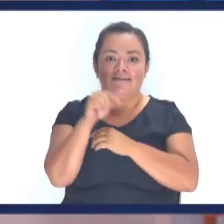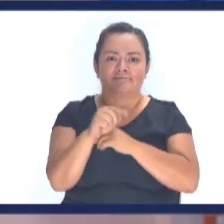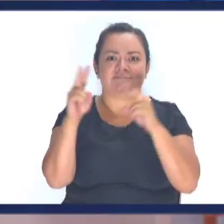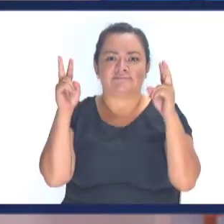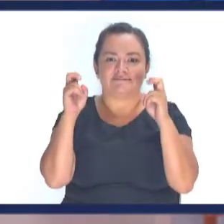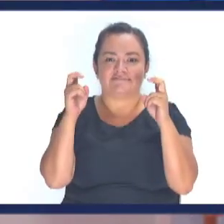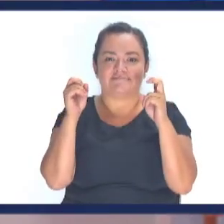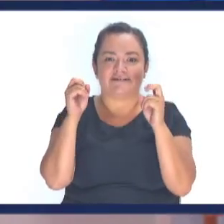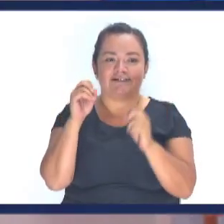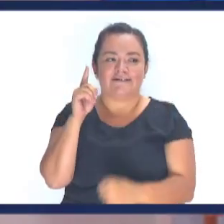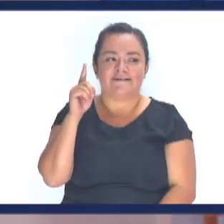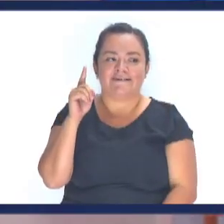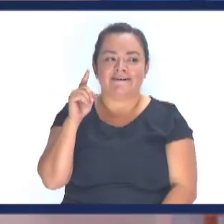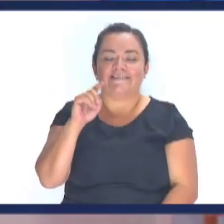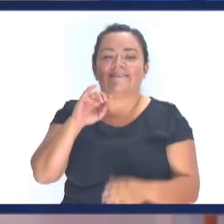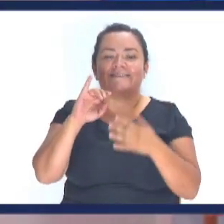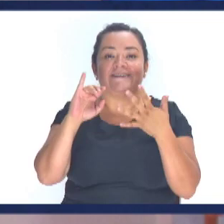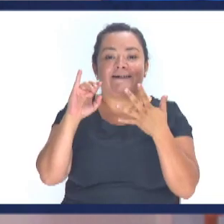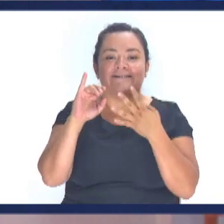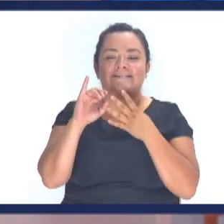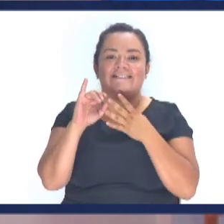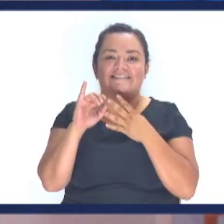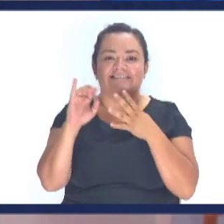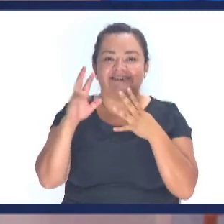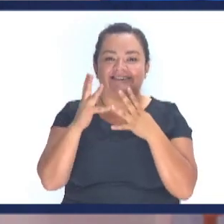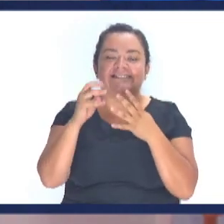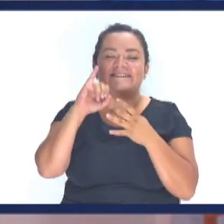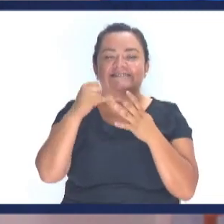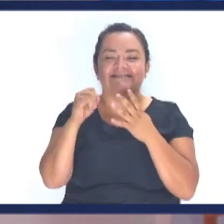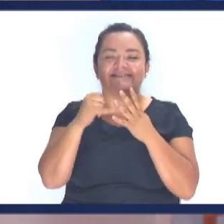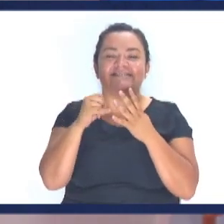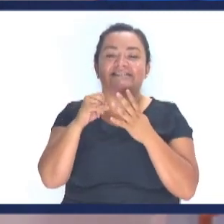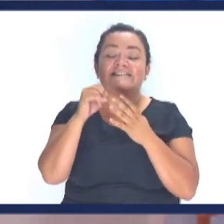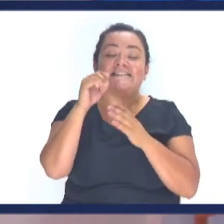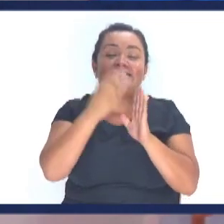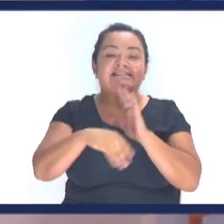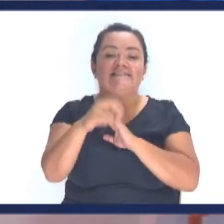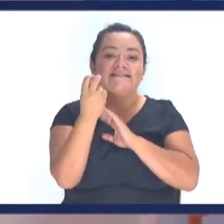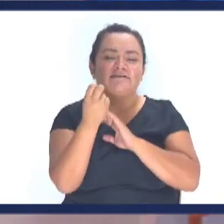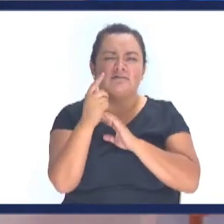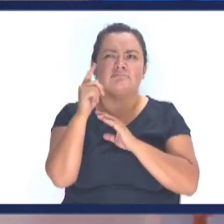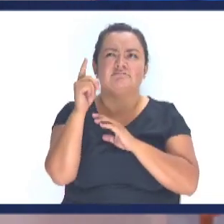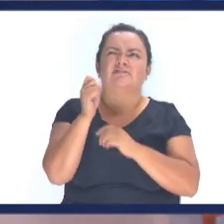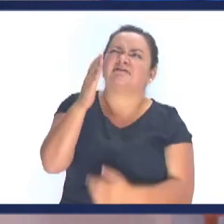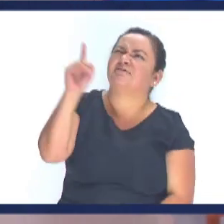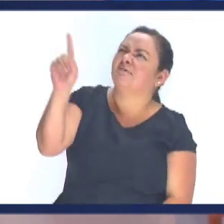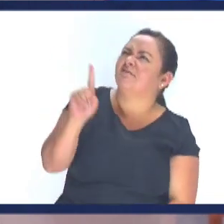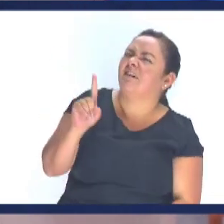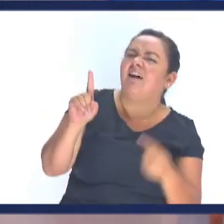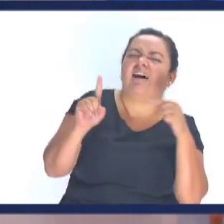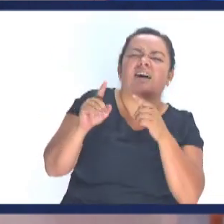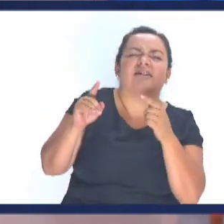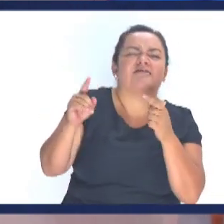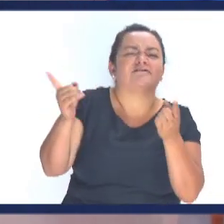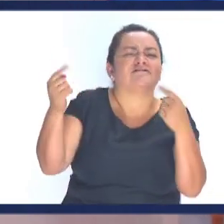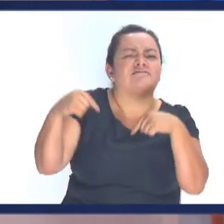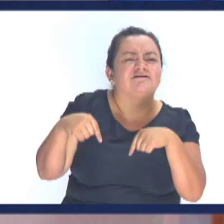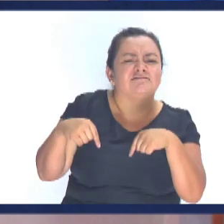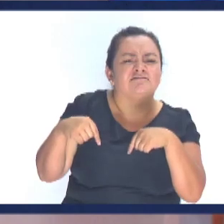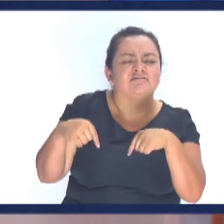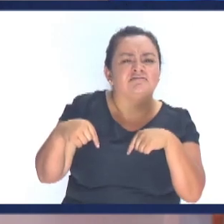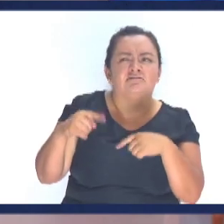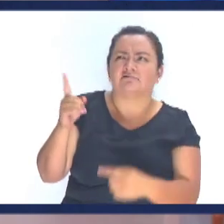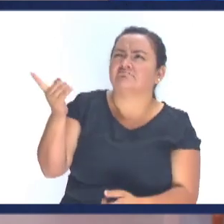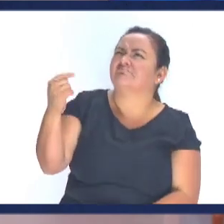Mesías que conocemos o el plan divino de Dios ¿A qué vino Cristo? en otras palabras ¿A qué vino Cristo? ¿Lo puedes decir conmigo? ¿A qué vino Cristo? Esa es la